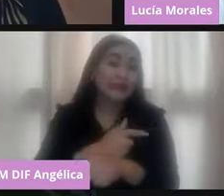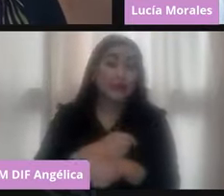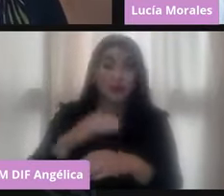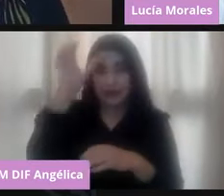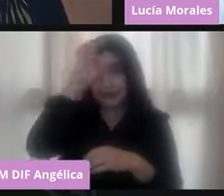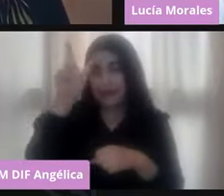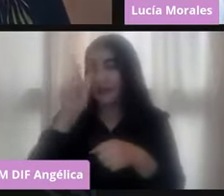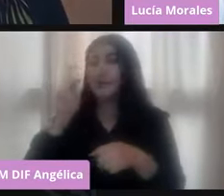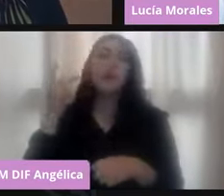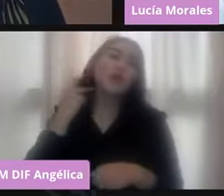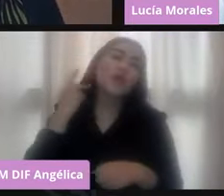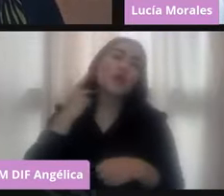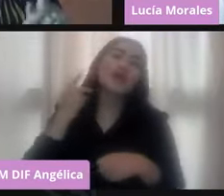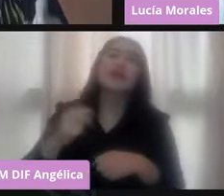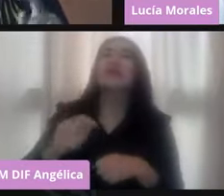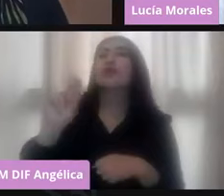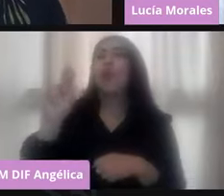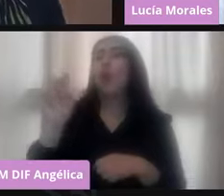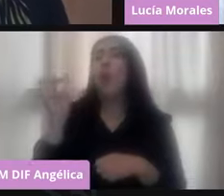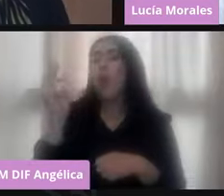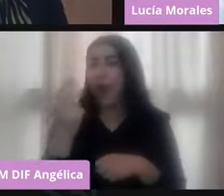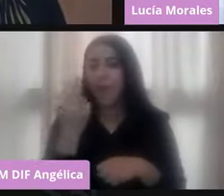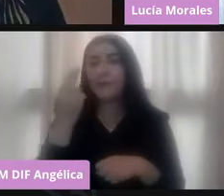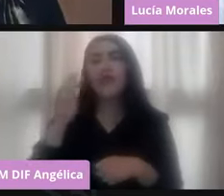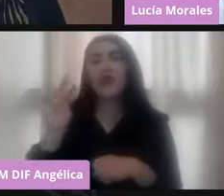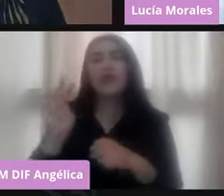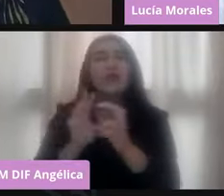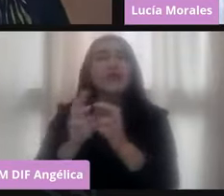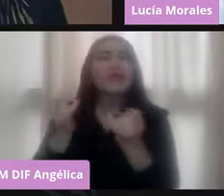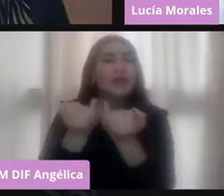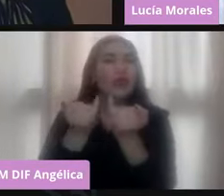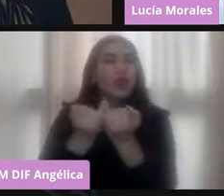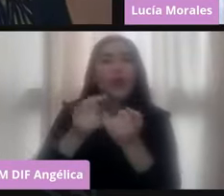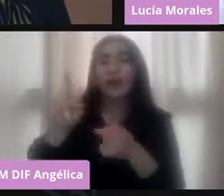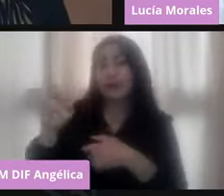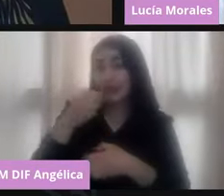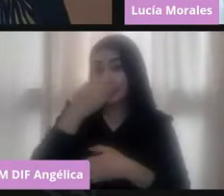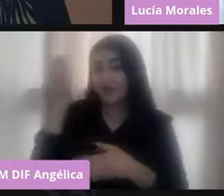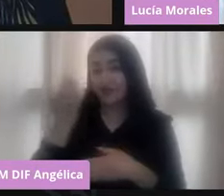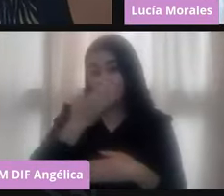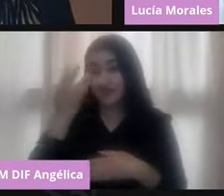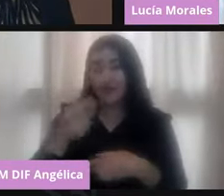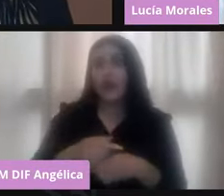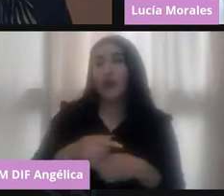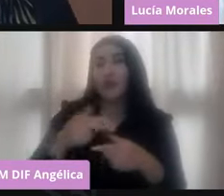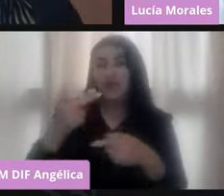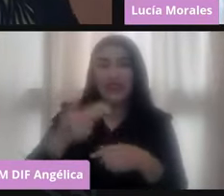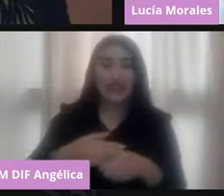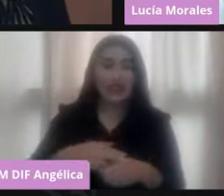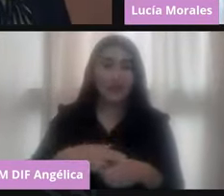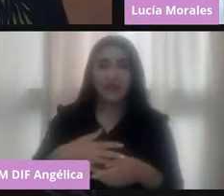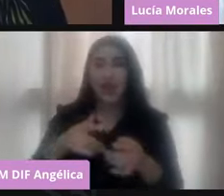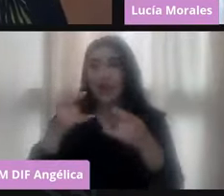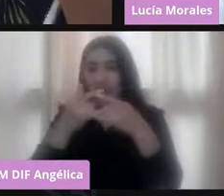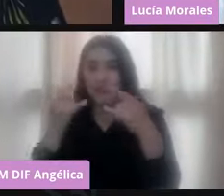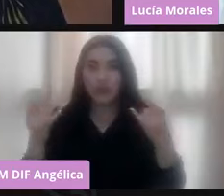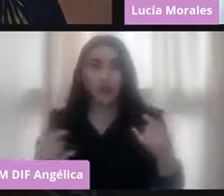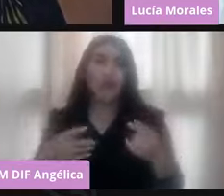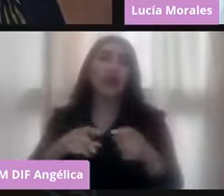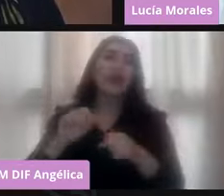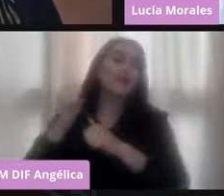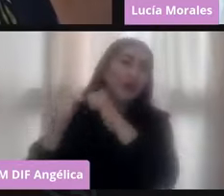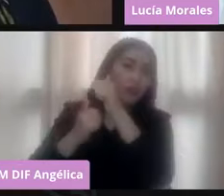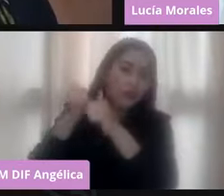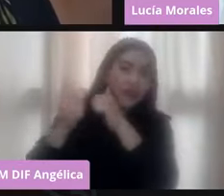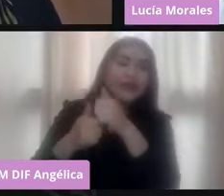autónoma metropolitana. Cuenta con estudios de historia por la Escuela Nacional de Antropología e Historia, así